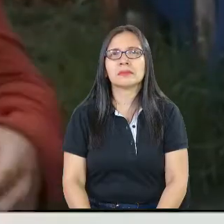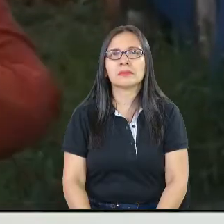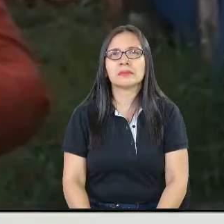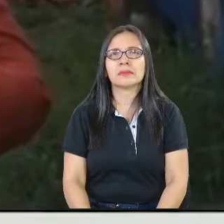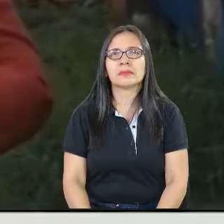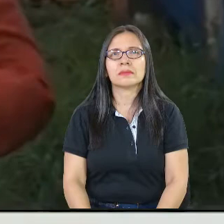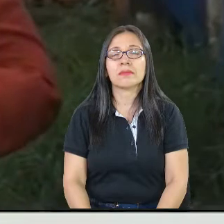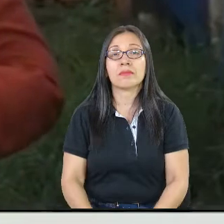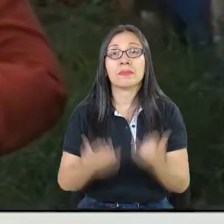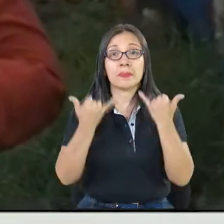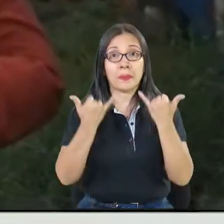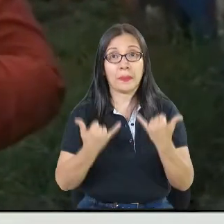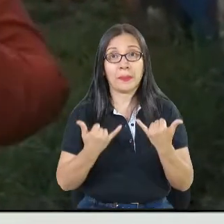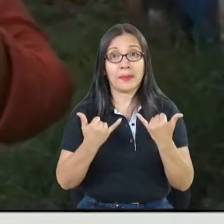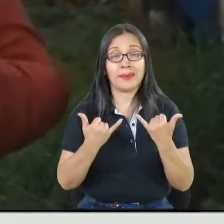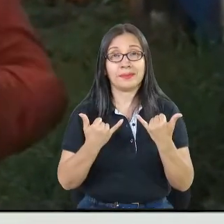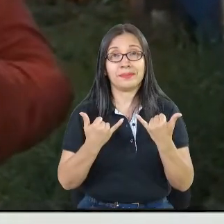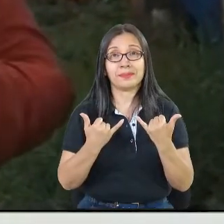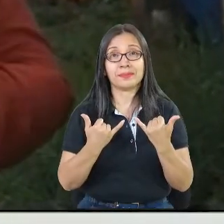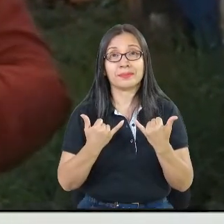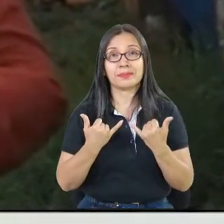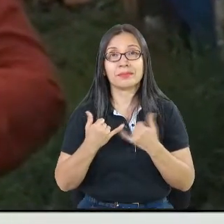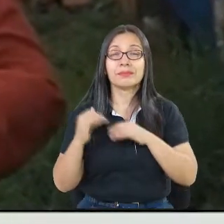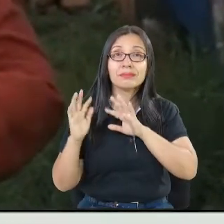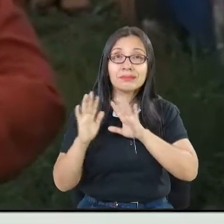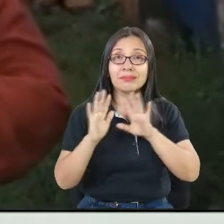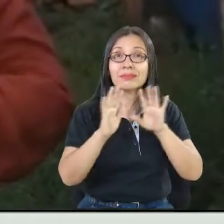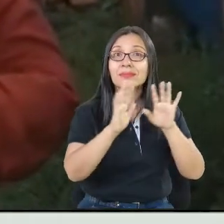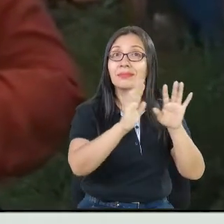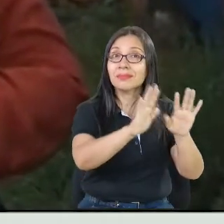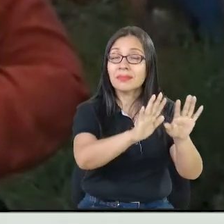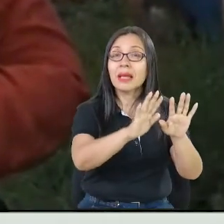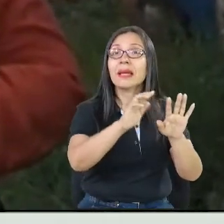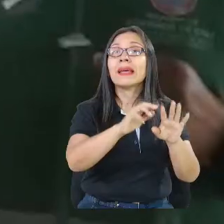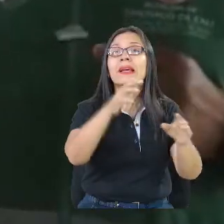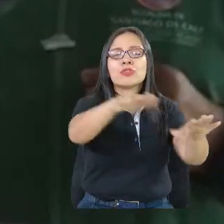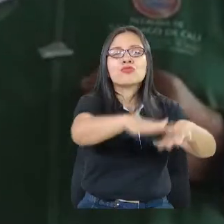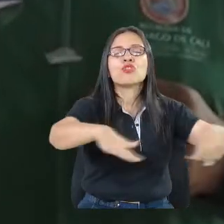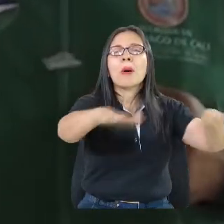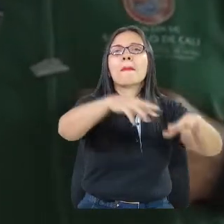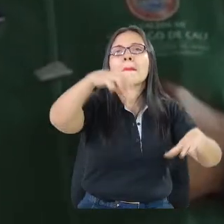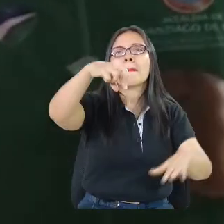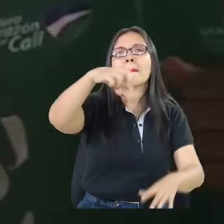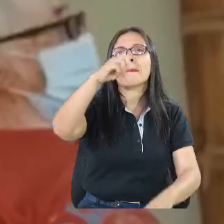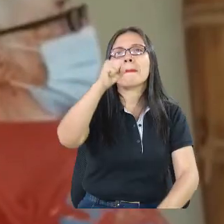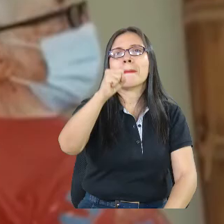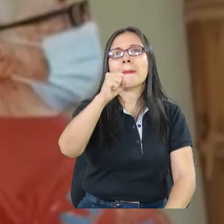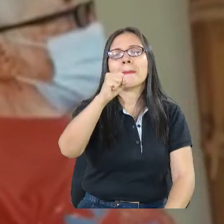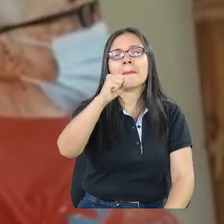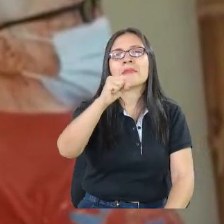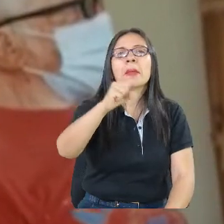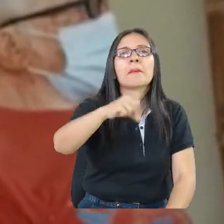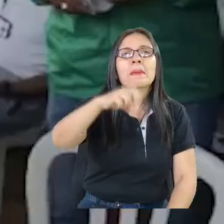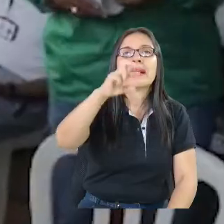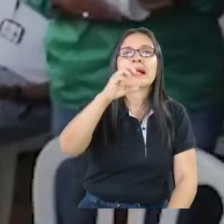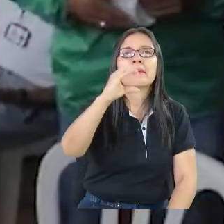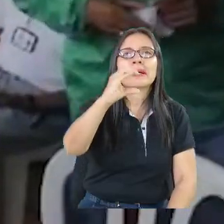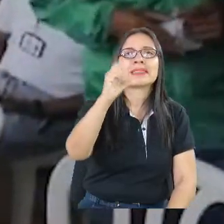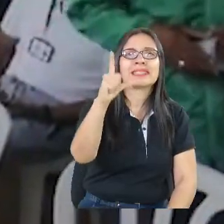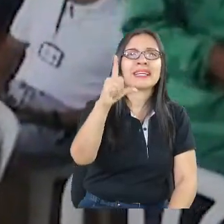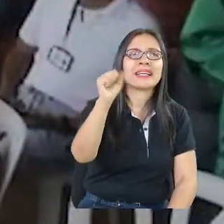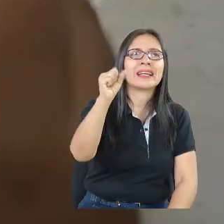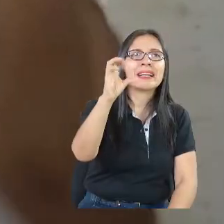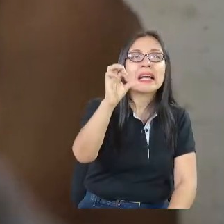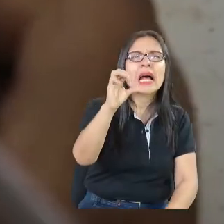El día de hoy, llegamos al sector Las Parcelas de la Comuna 20, colindante con la quebrada Guarrús, para enseñarles a las personas